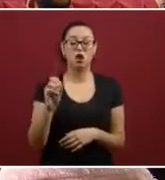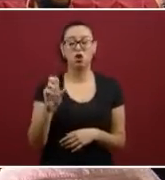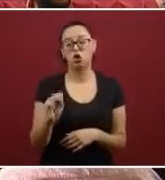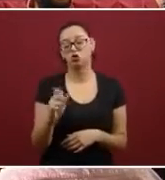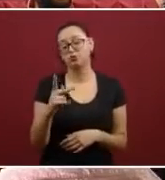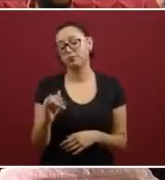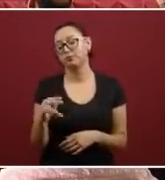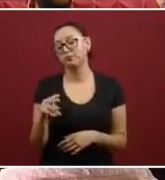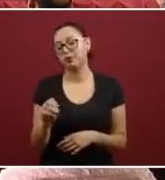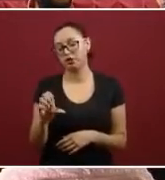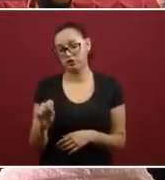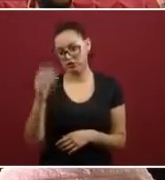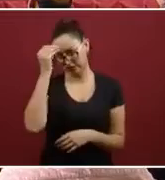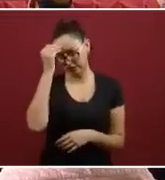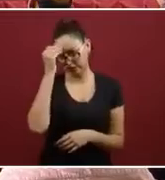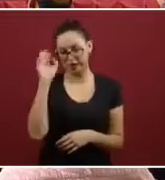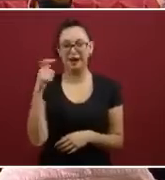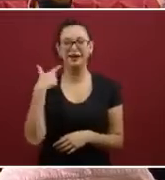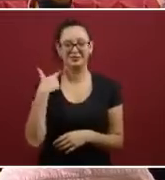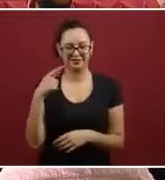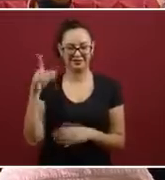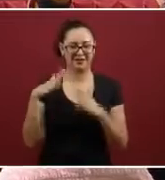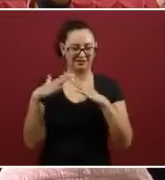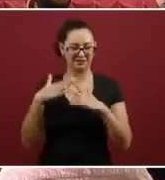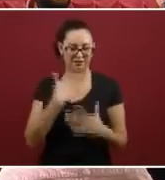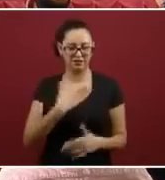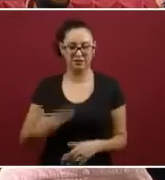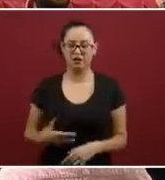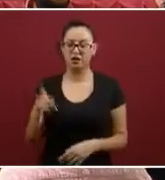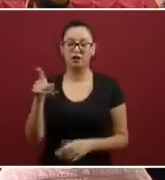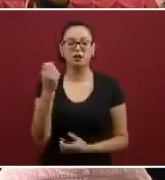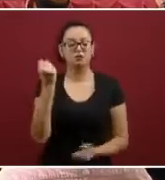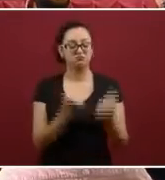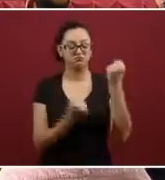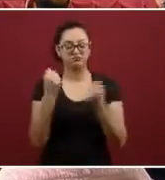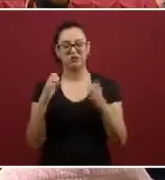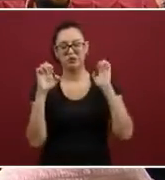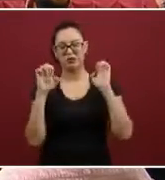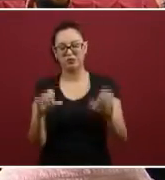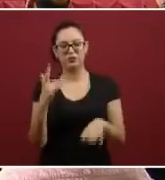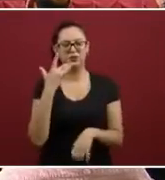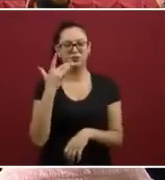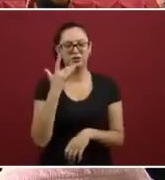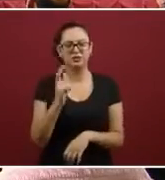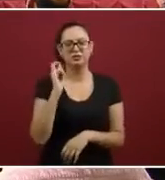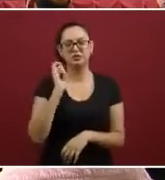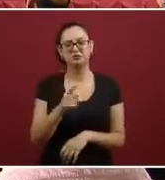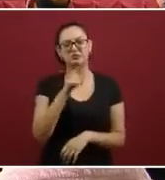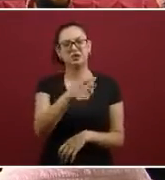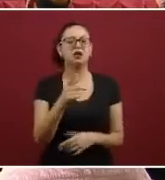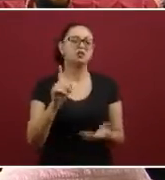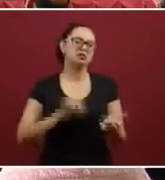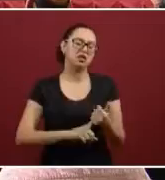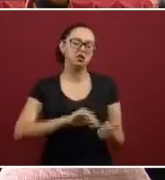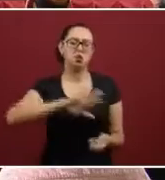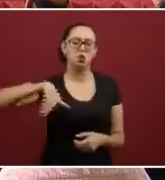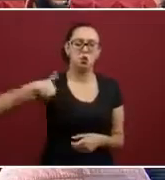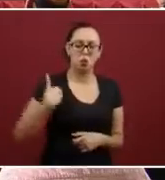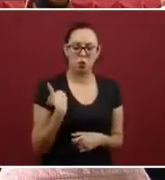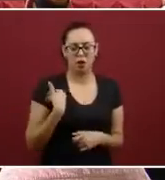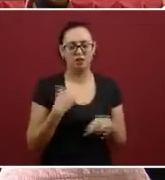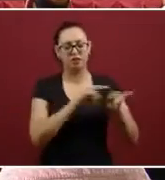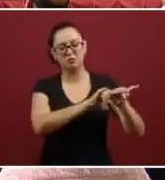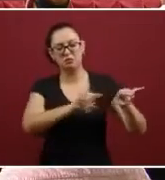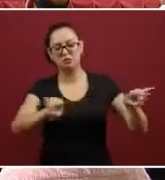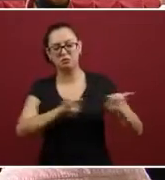denominados de lujo. Son vehículos que estaban almacenados en bodegas o se le podía dar un uso